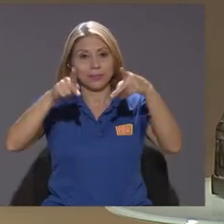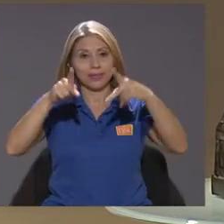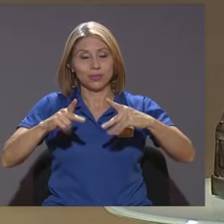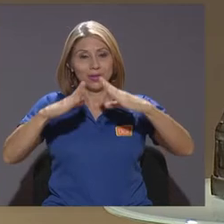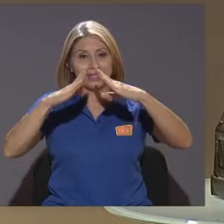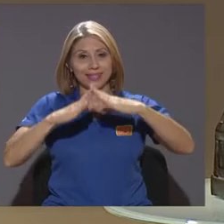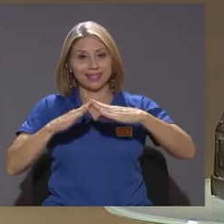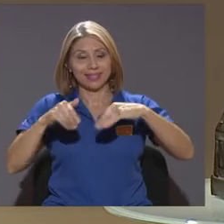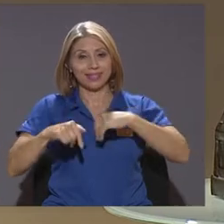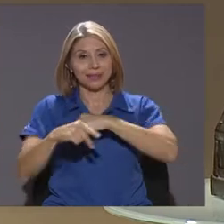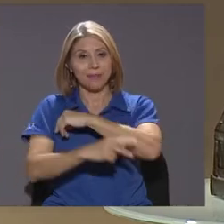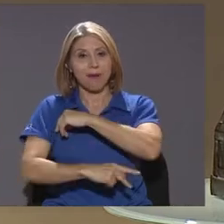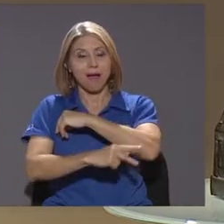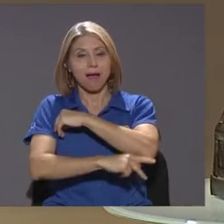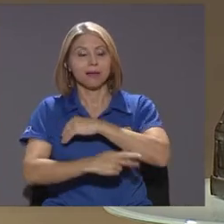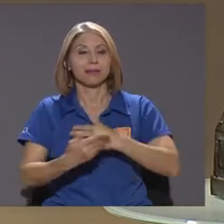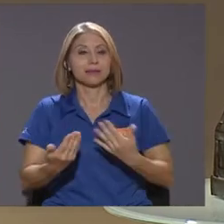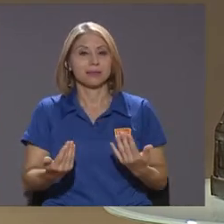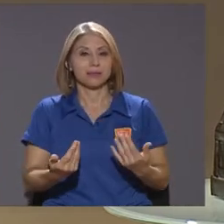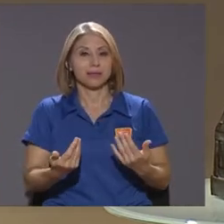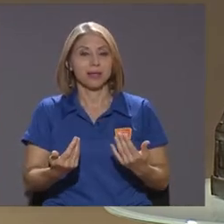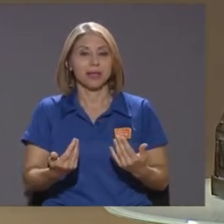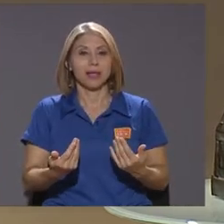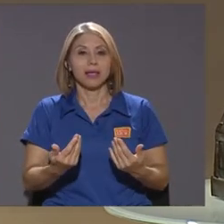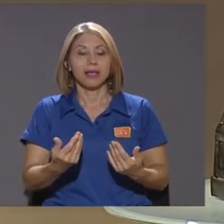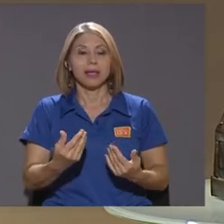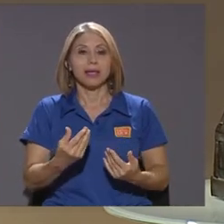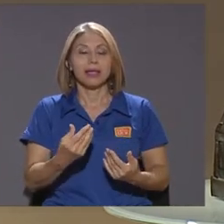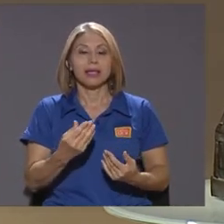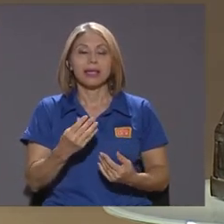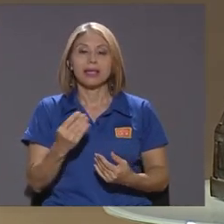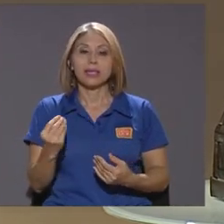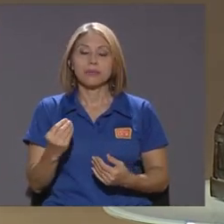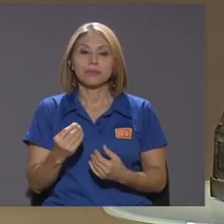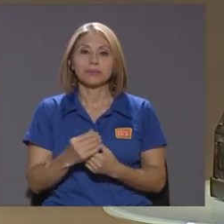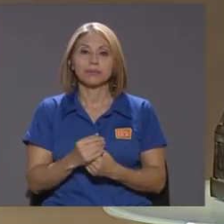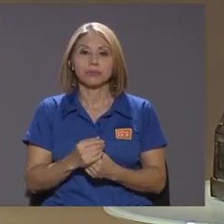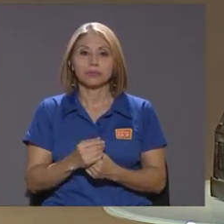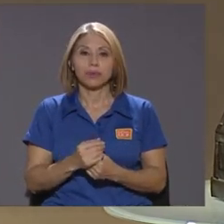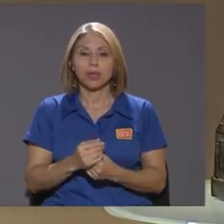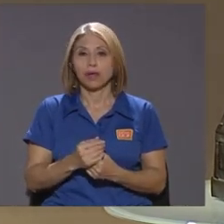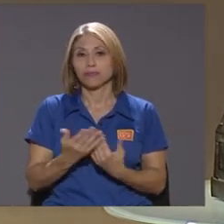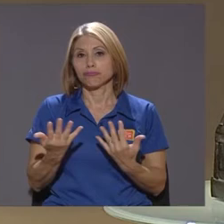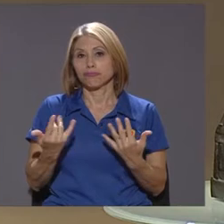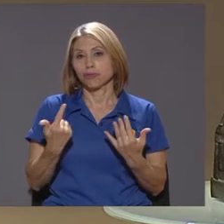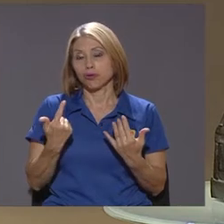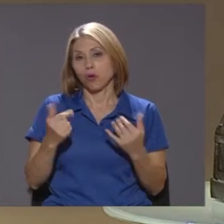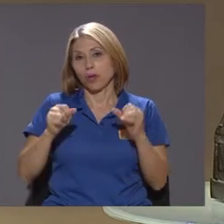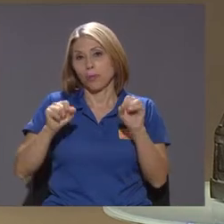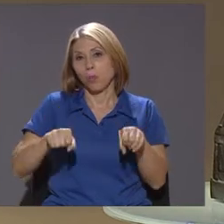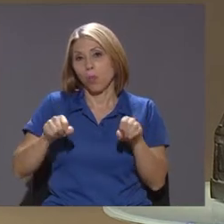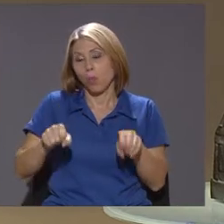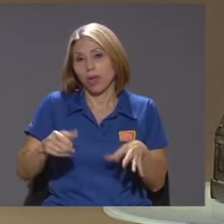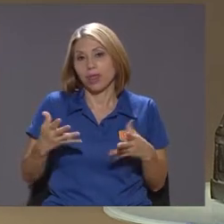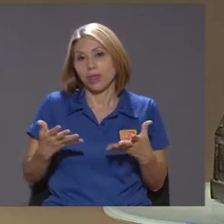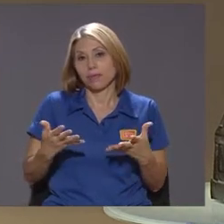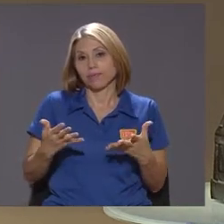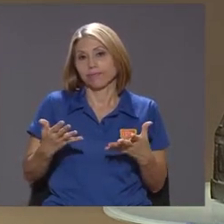de este país y lo que puede doña Rocío